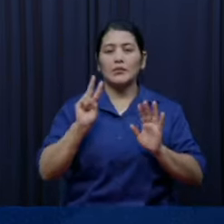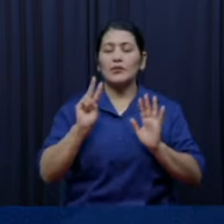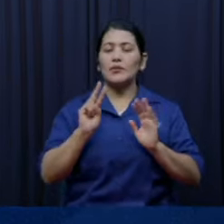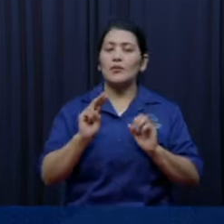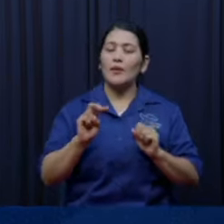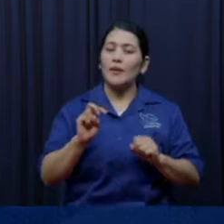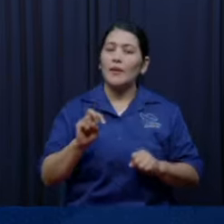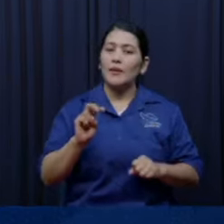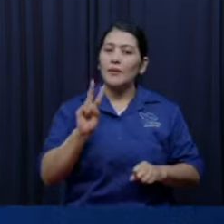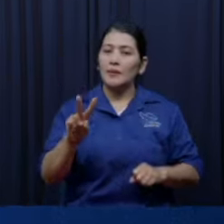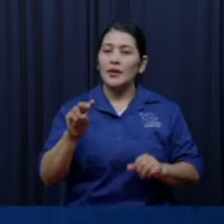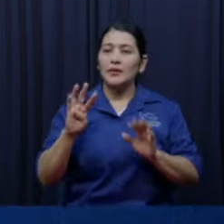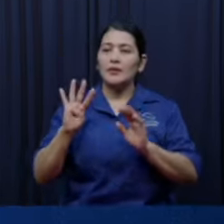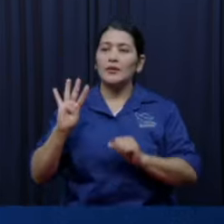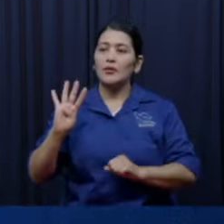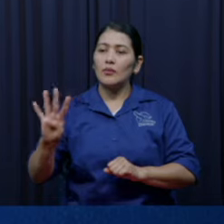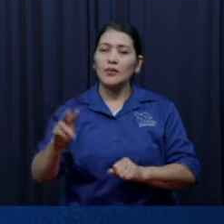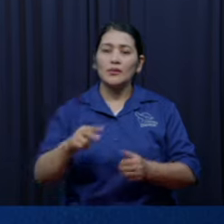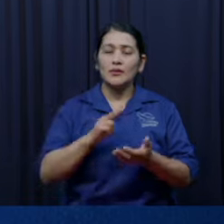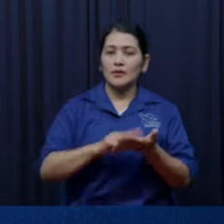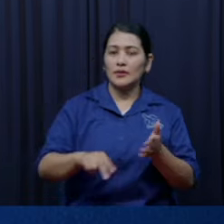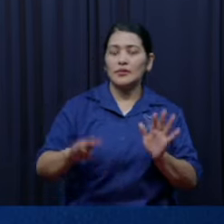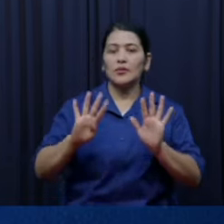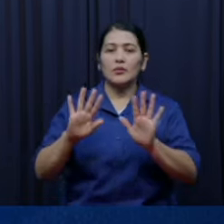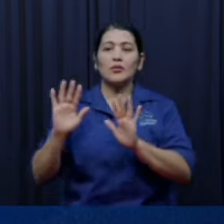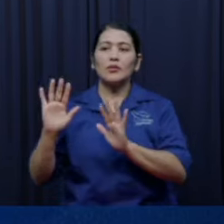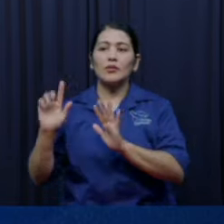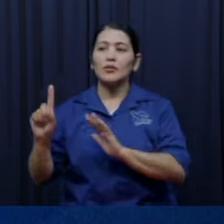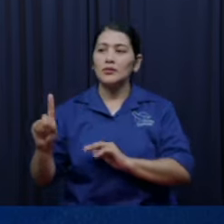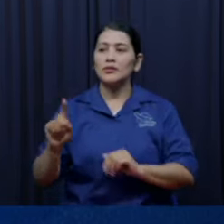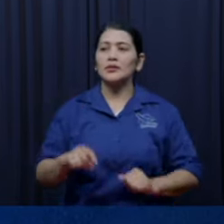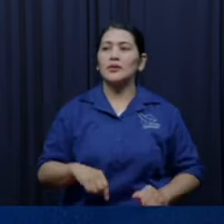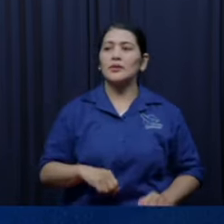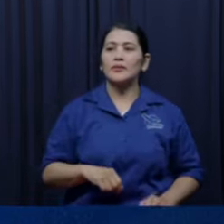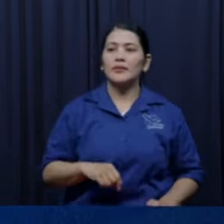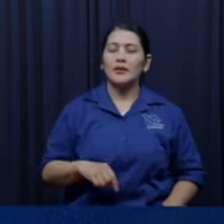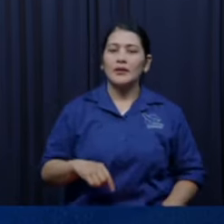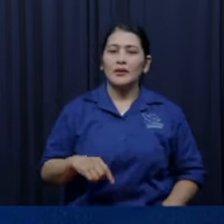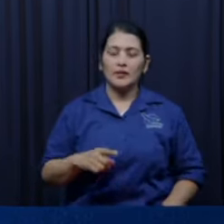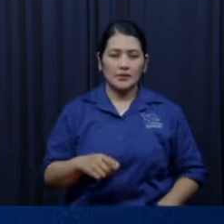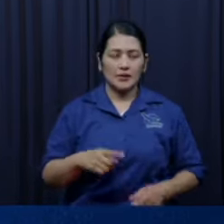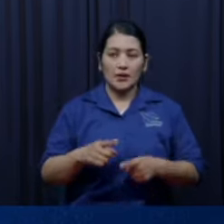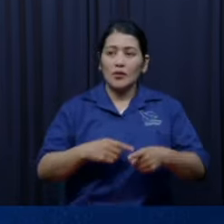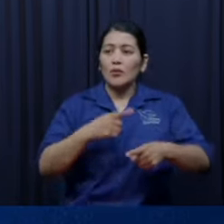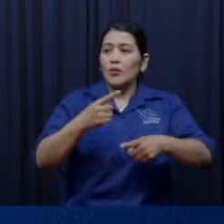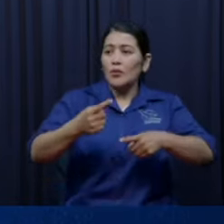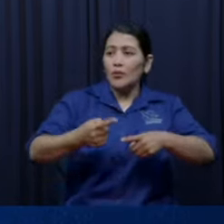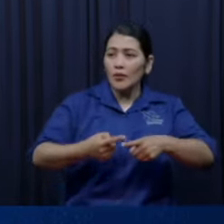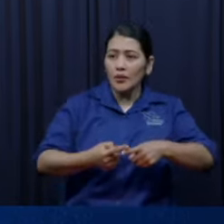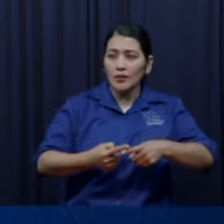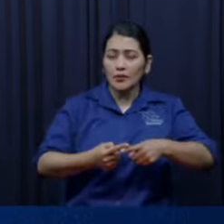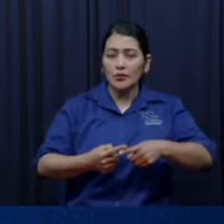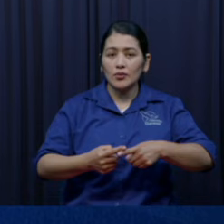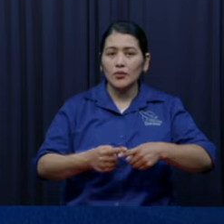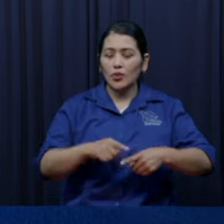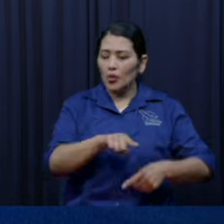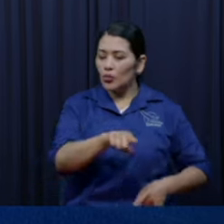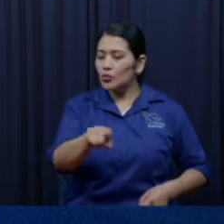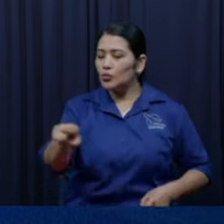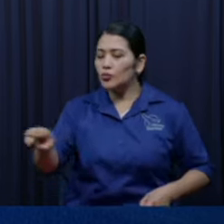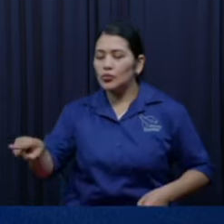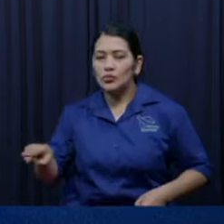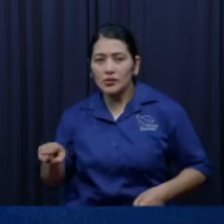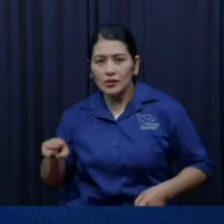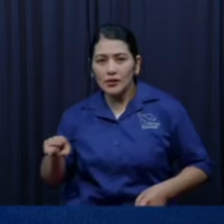Amorreos, Fereceos, Cananeos, Eteos, Jergeseos, Ebeos y los Jebuseos y los entregué en vuestras manos.